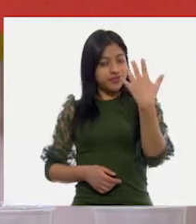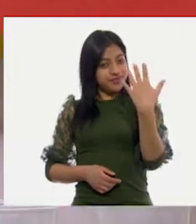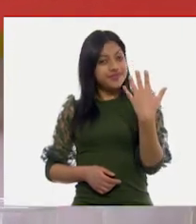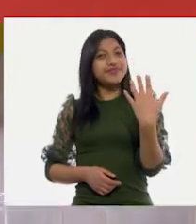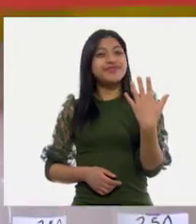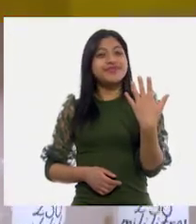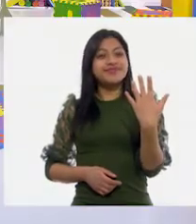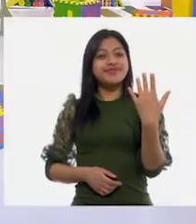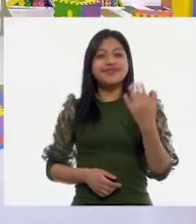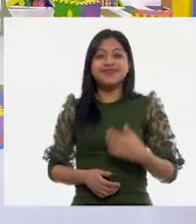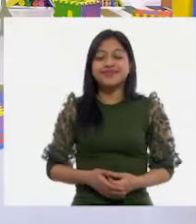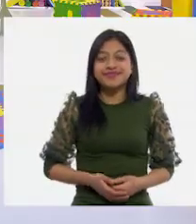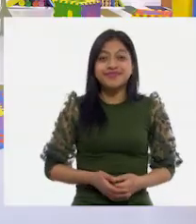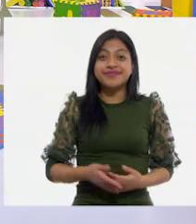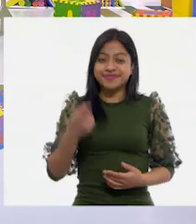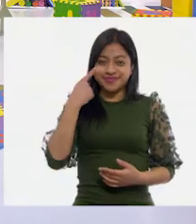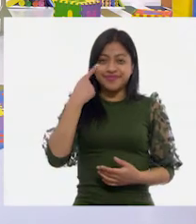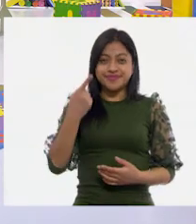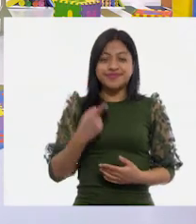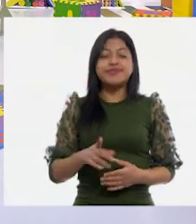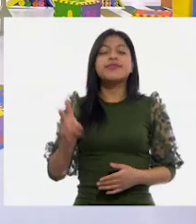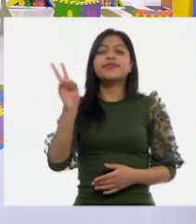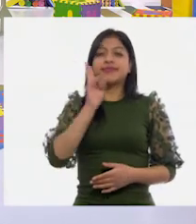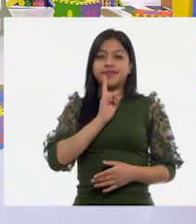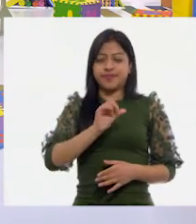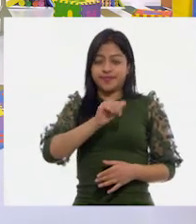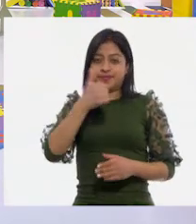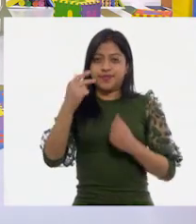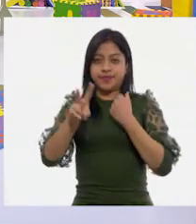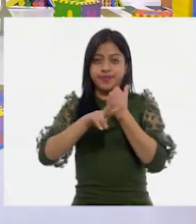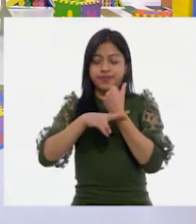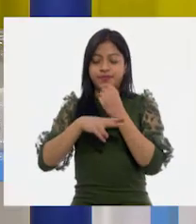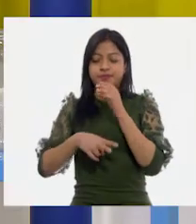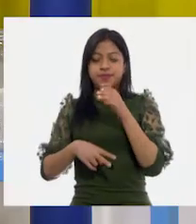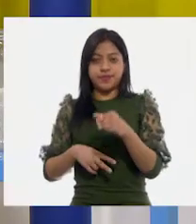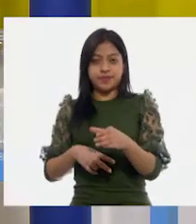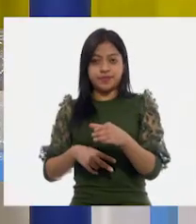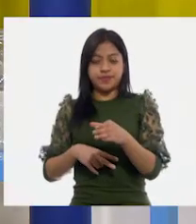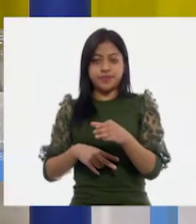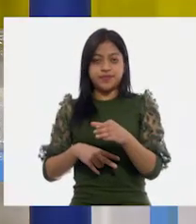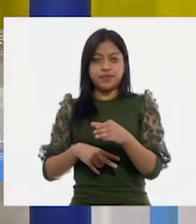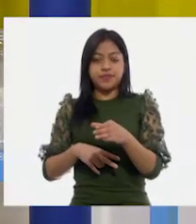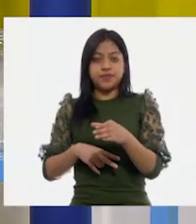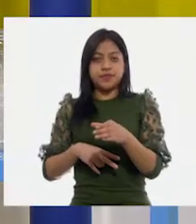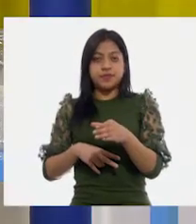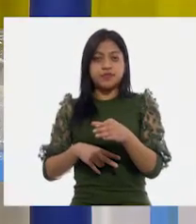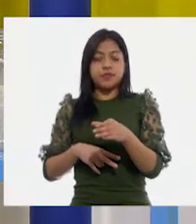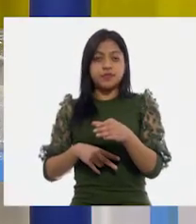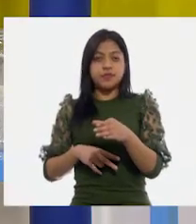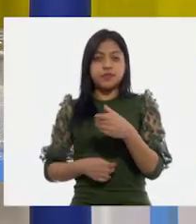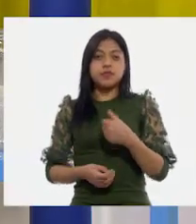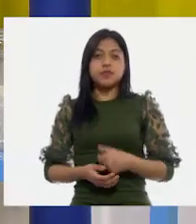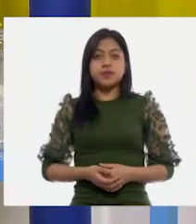Cinco... Cinco... Muy bien. ¿Ya ven? Vamos a ver los demás vasos. A ver... Segundo vaso. Segundo vaso.